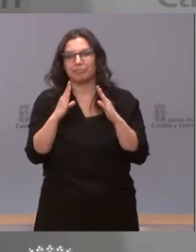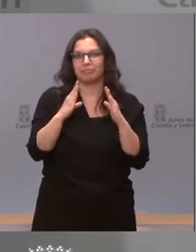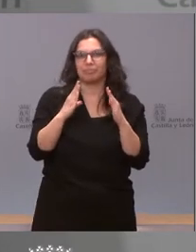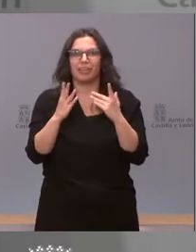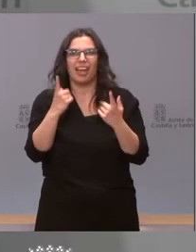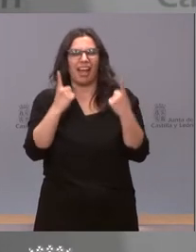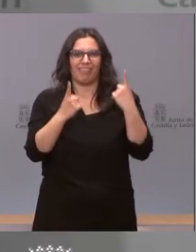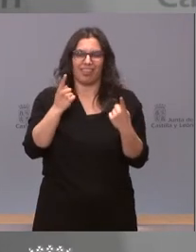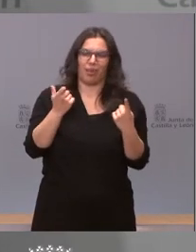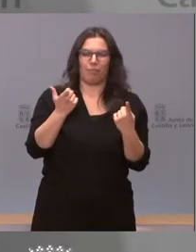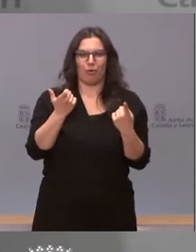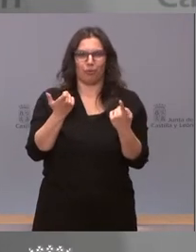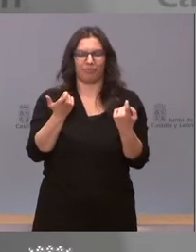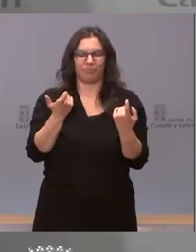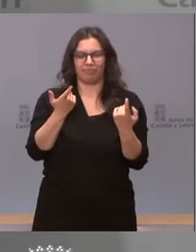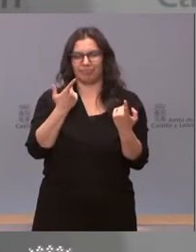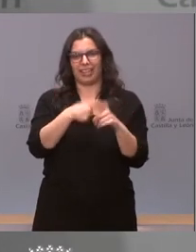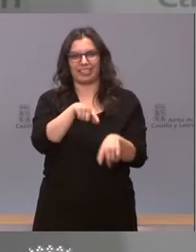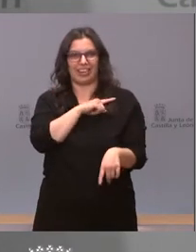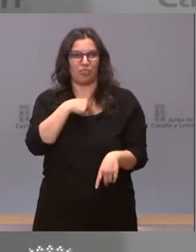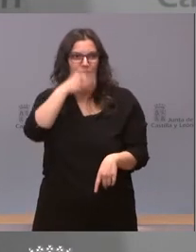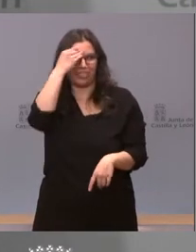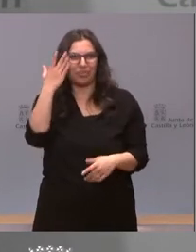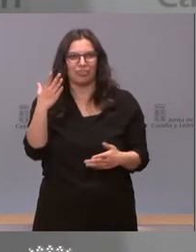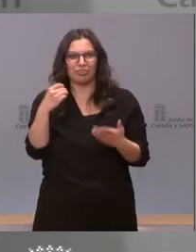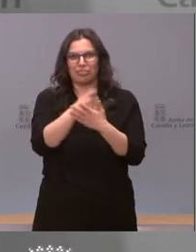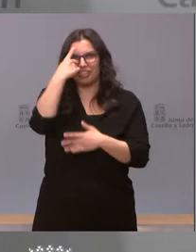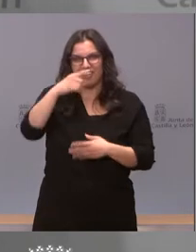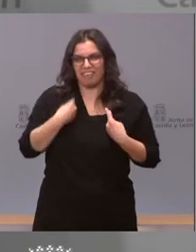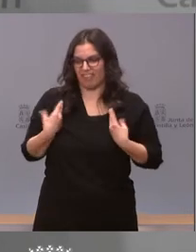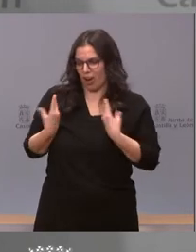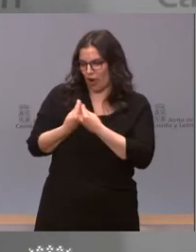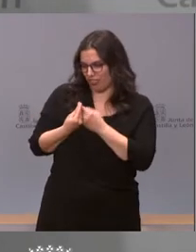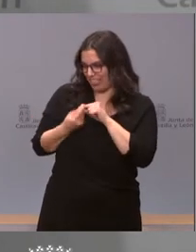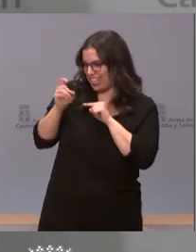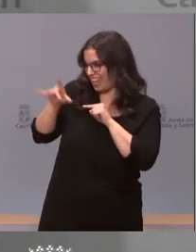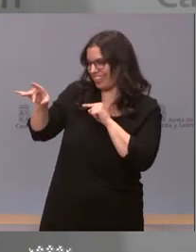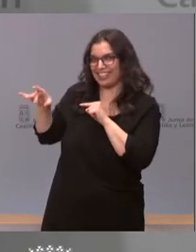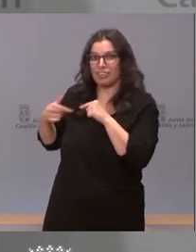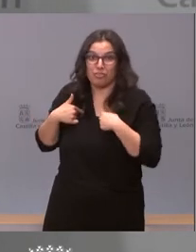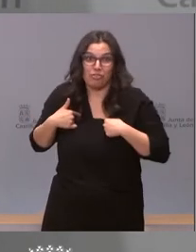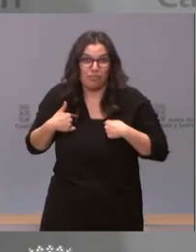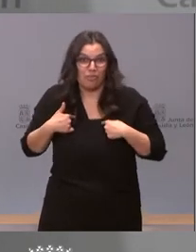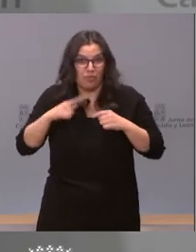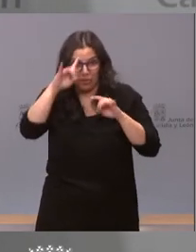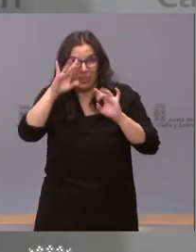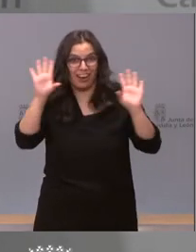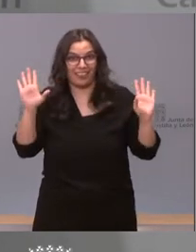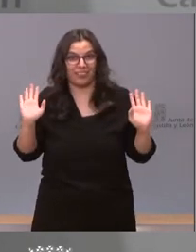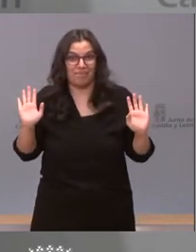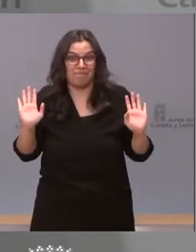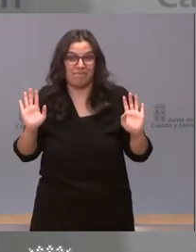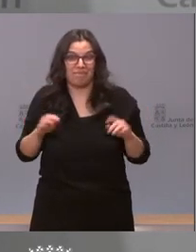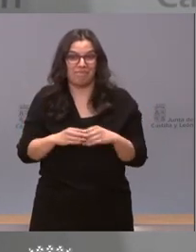poco chocantes. que decir, yo creo que todo el mundo tiene claro con quién convive y con quién no. Yo por lo menos lo tengo claro,